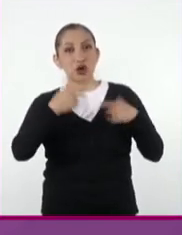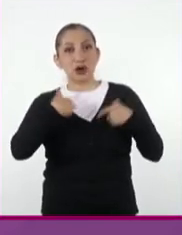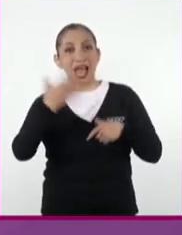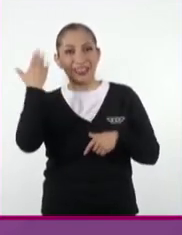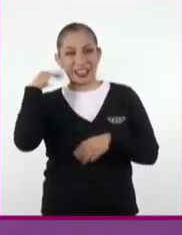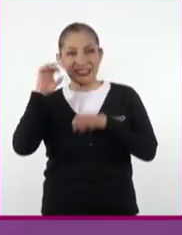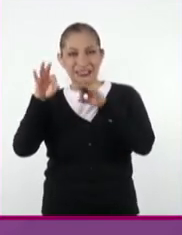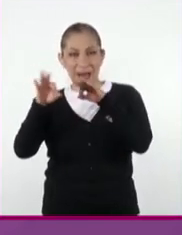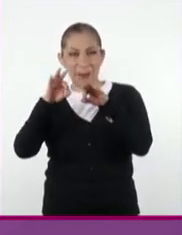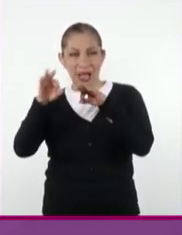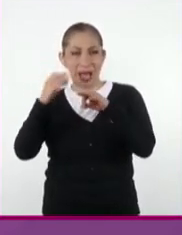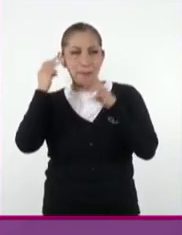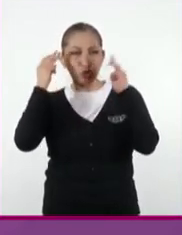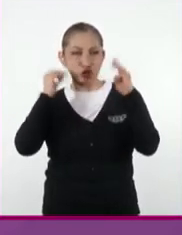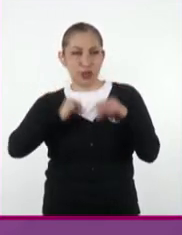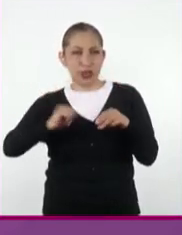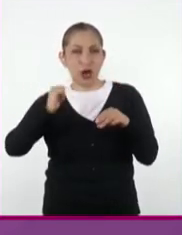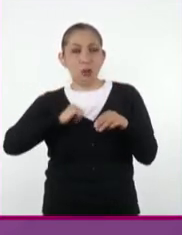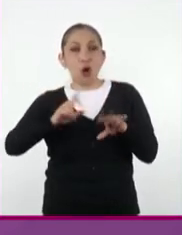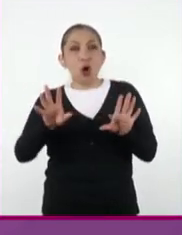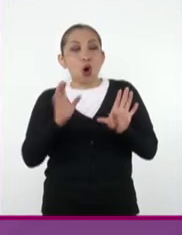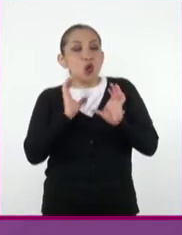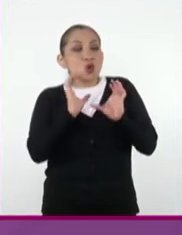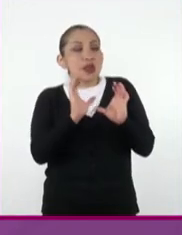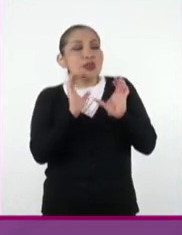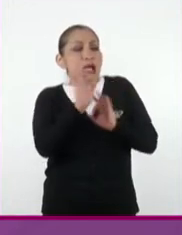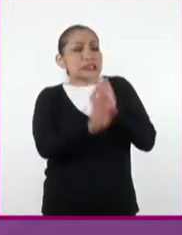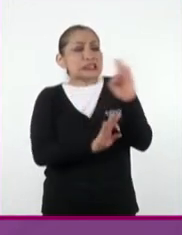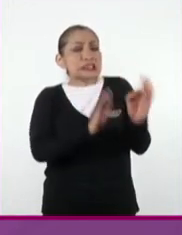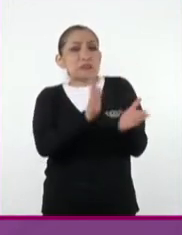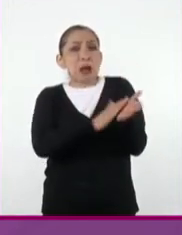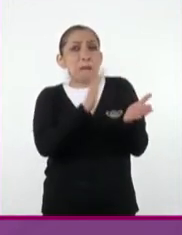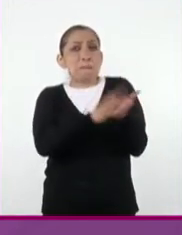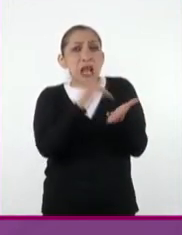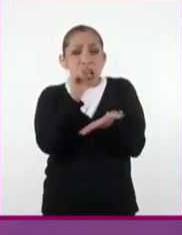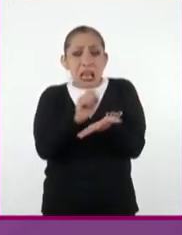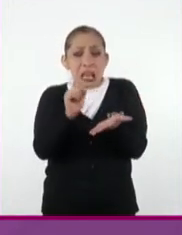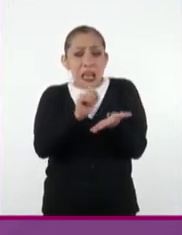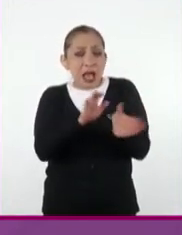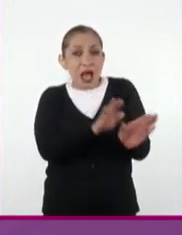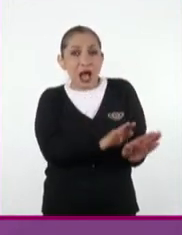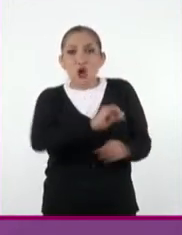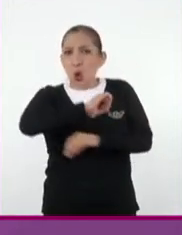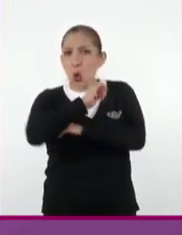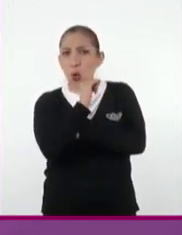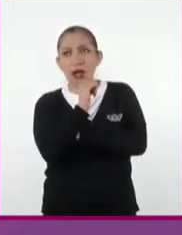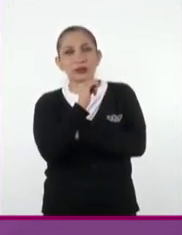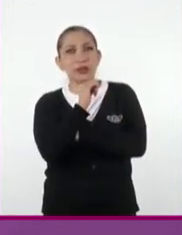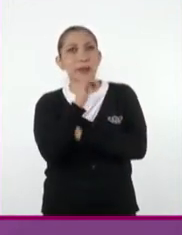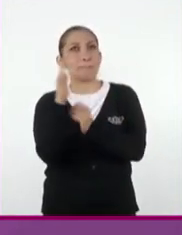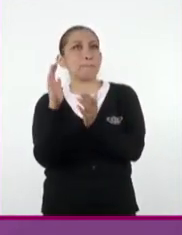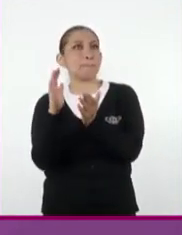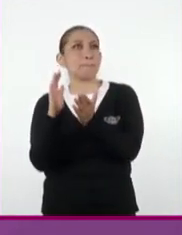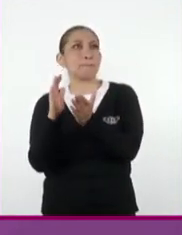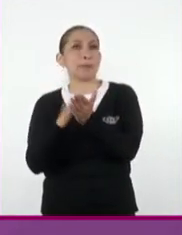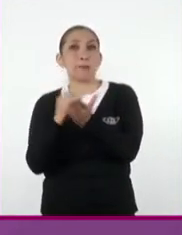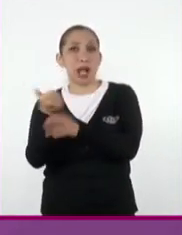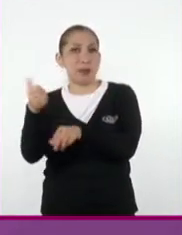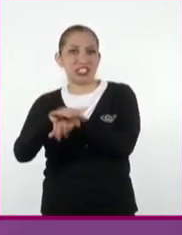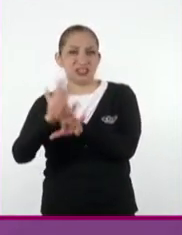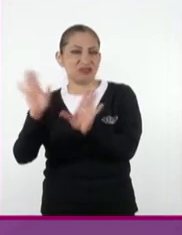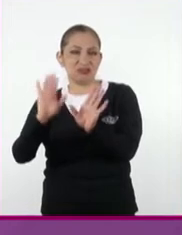antiguo museo, que ya hablaba como de conservar la documentación que se generaba. No resguardaban en sí documentos